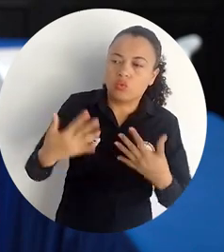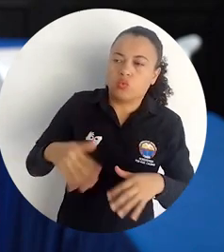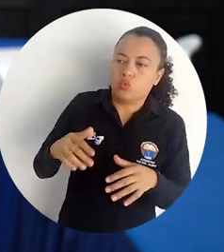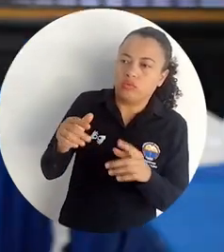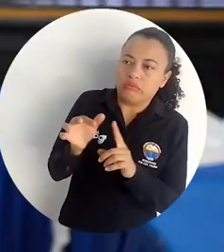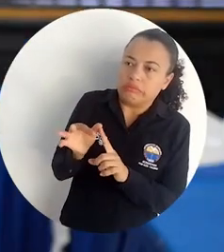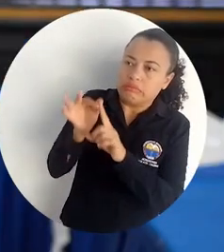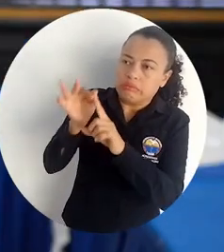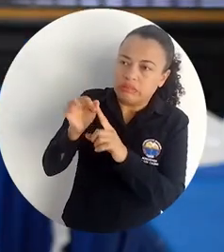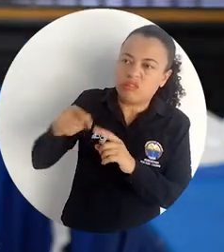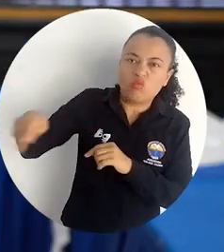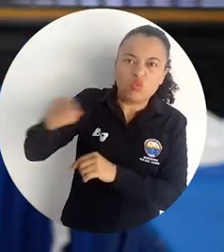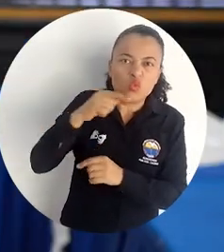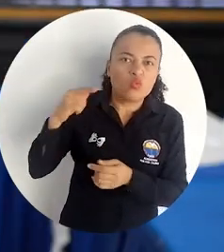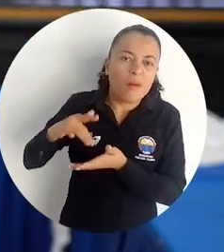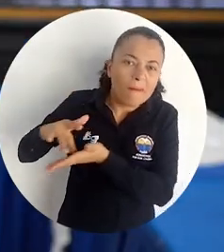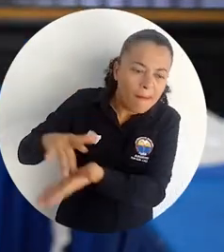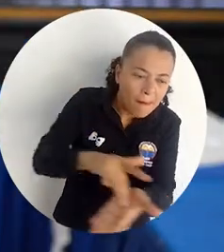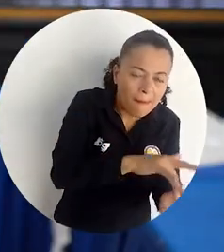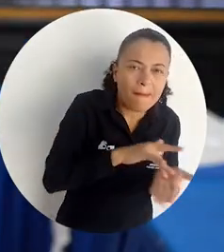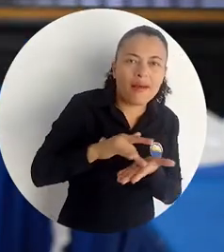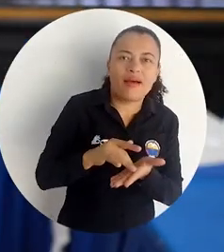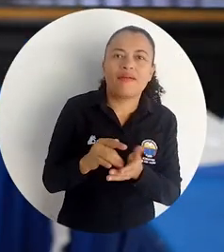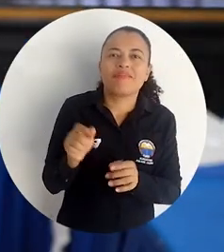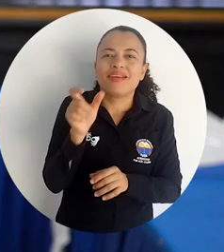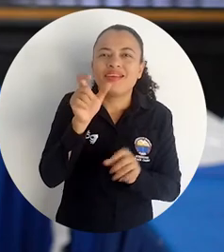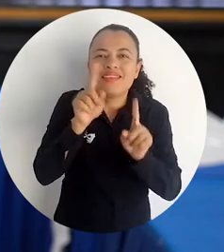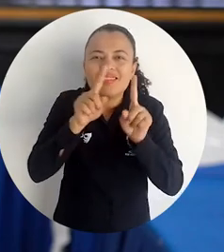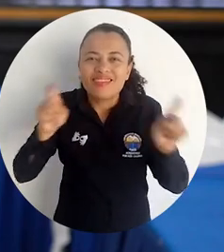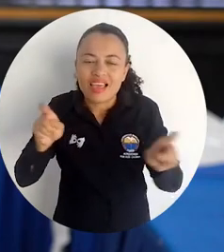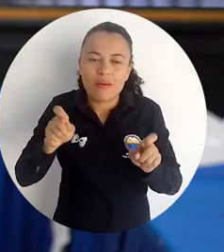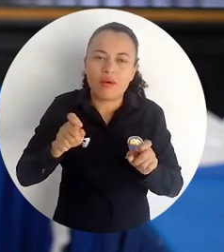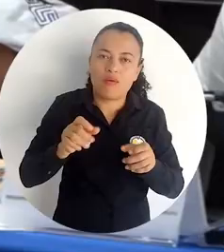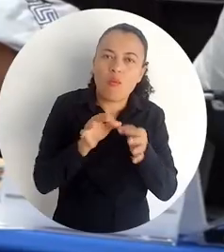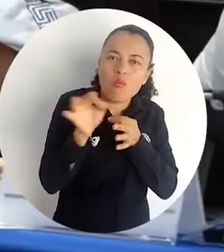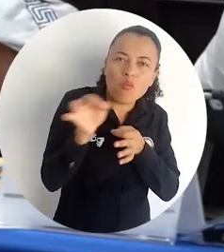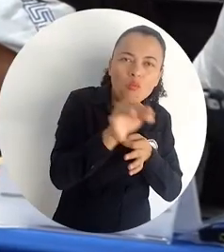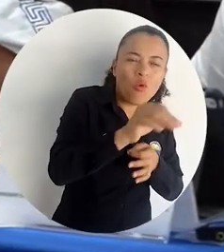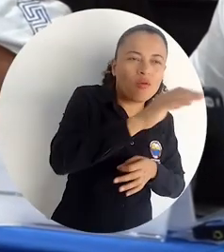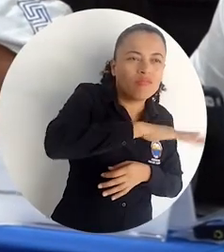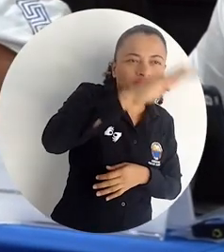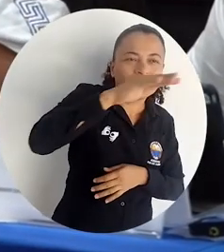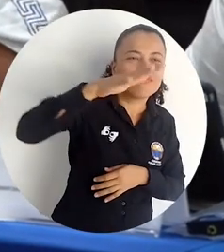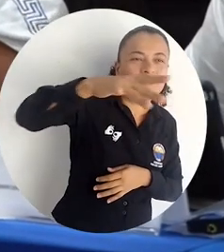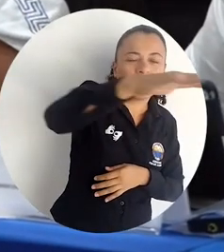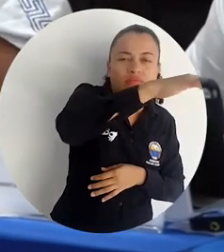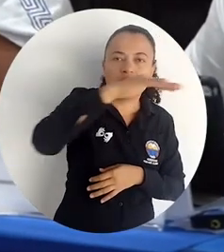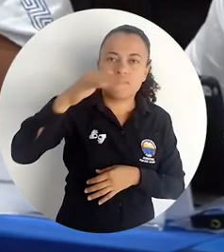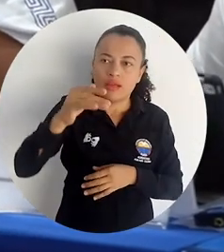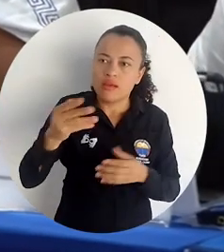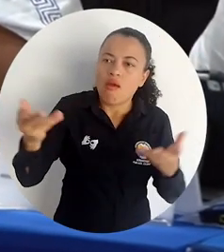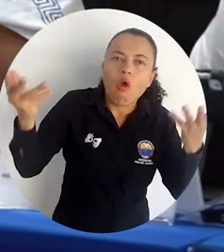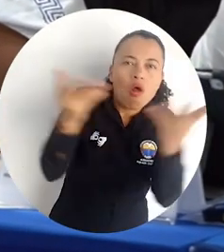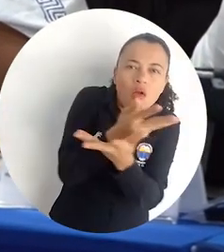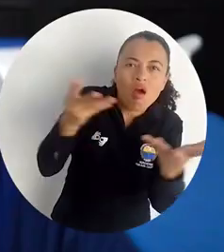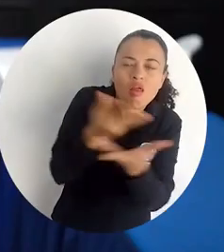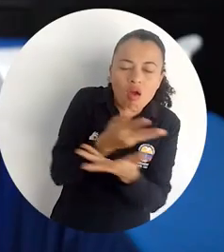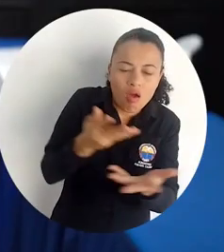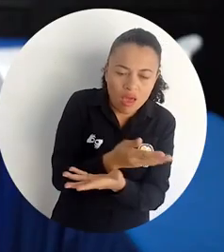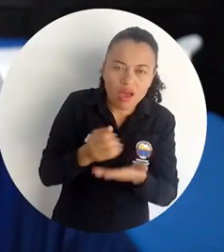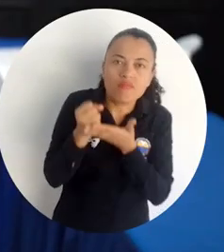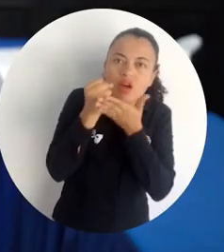prestigio, de la participación. En el caso de los pueblos de la sierra, hay una interacción que nos ha permitido